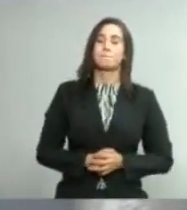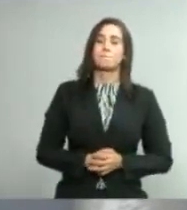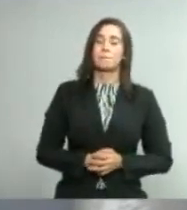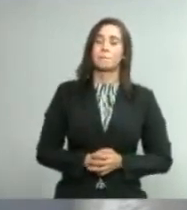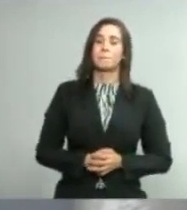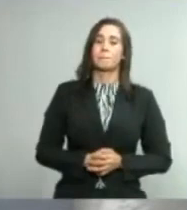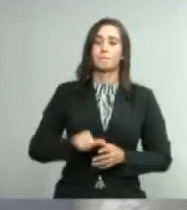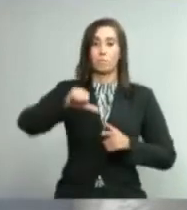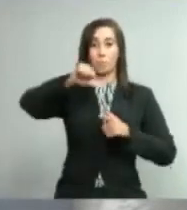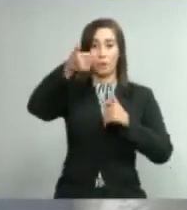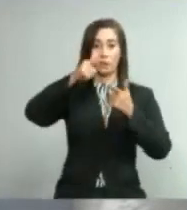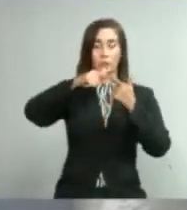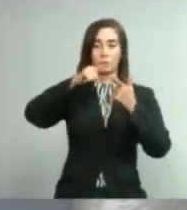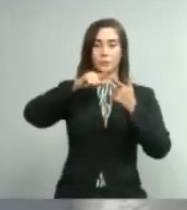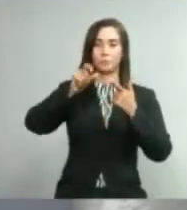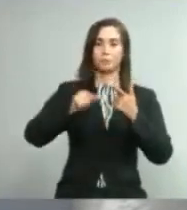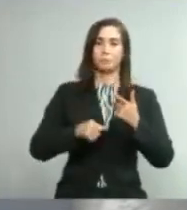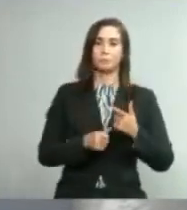Pedro Castro, adelante.